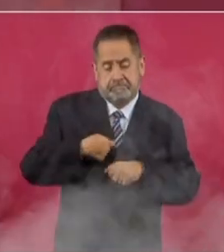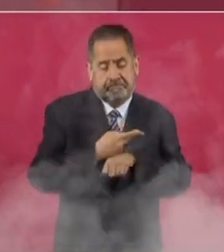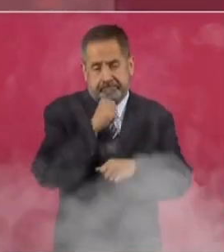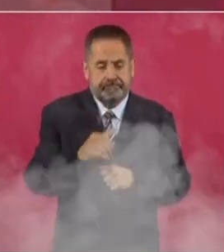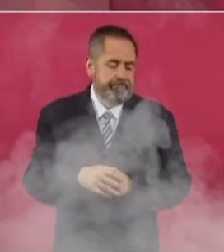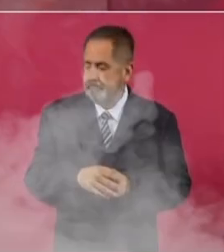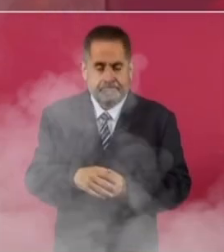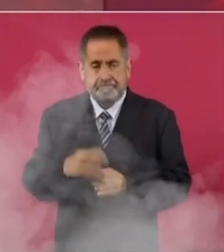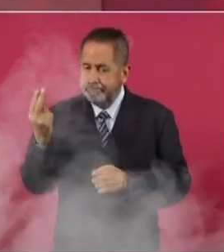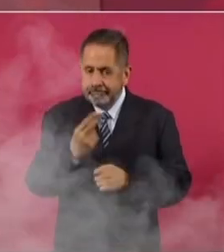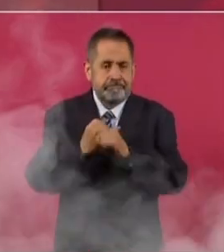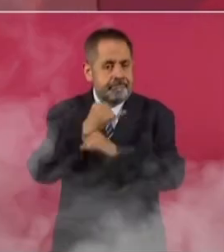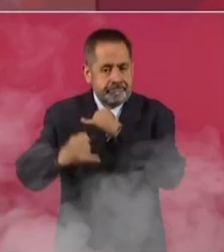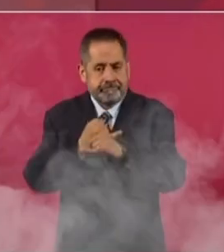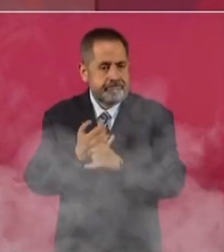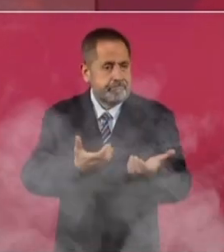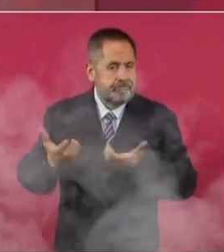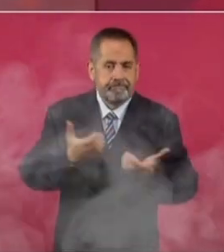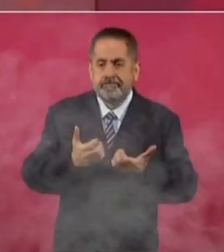no se requiere del comercio internacional.